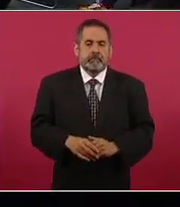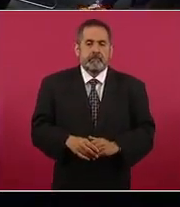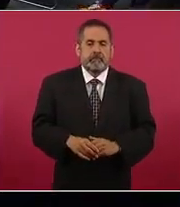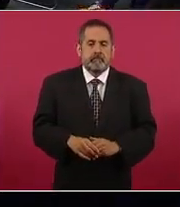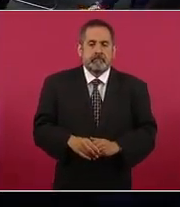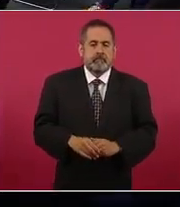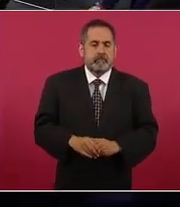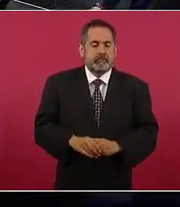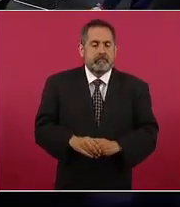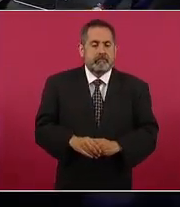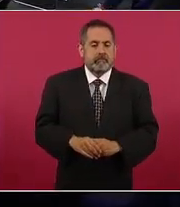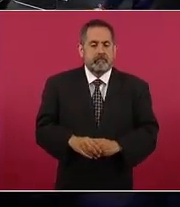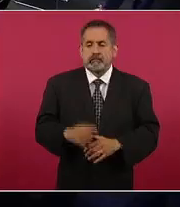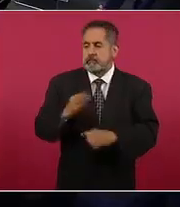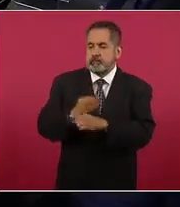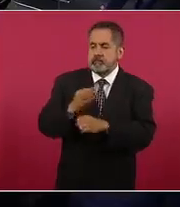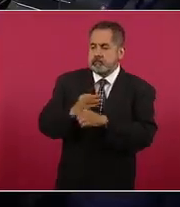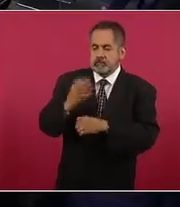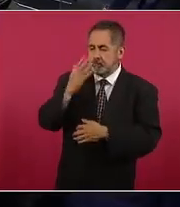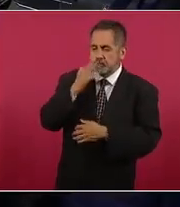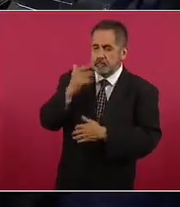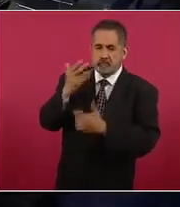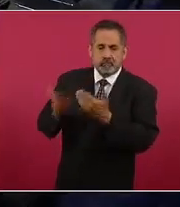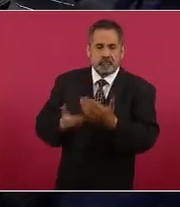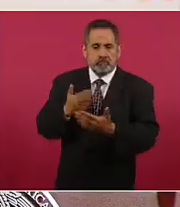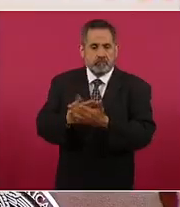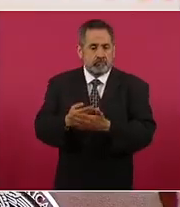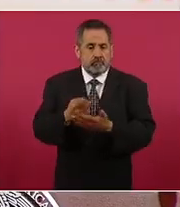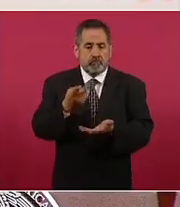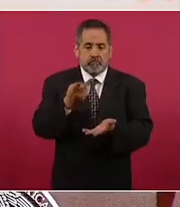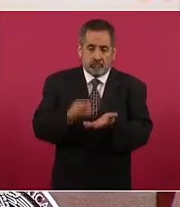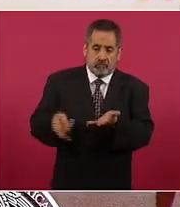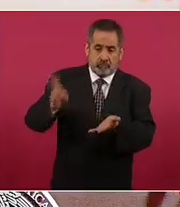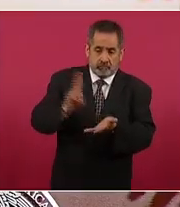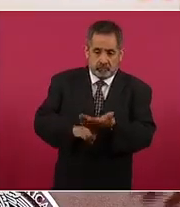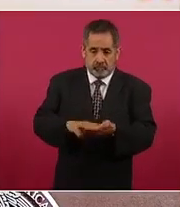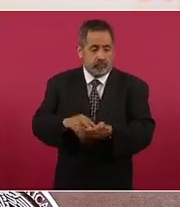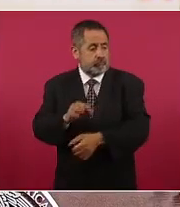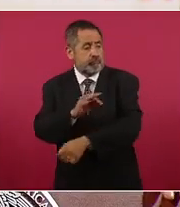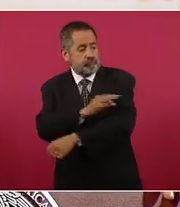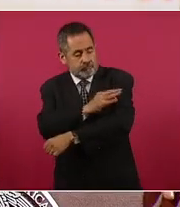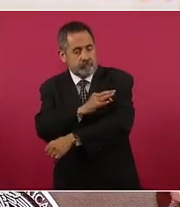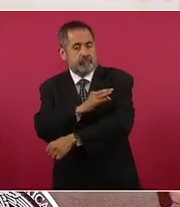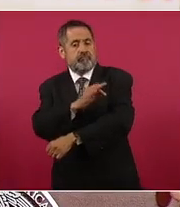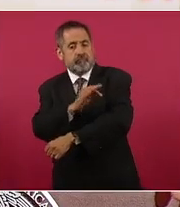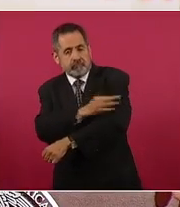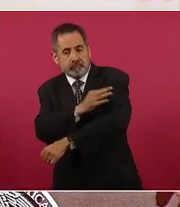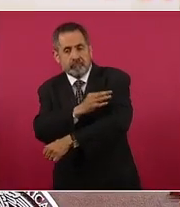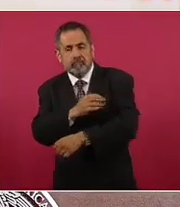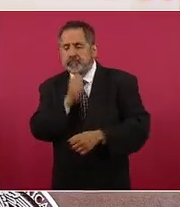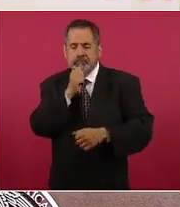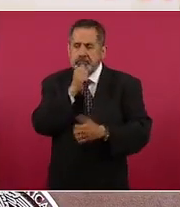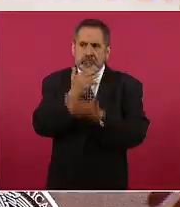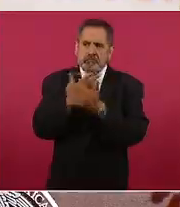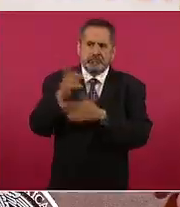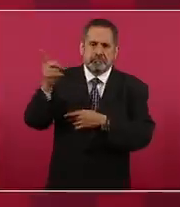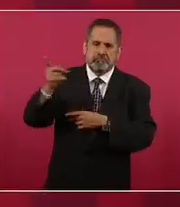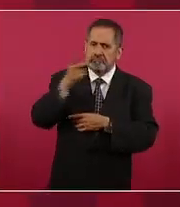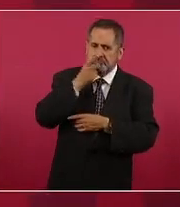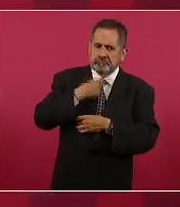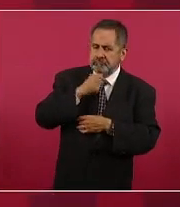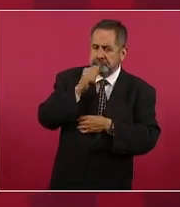hasta el momento no se ha propuesto un refuerzo para este grupo de edad por parte de los fabricantes ni en alguna